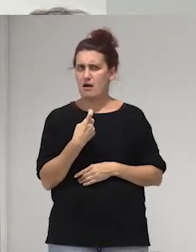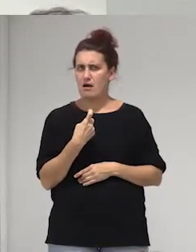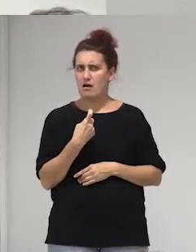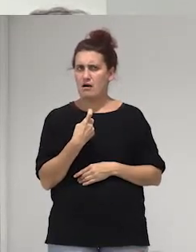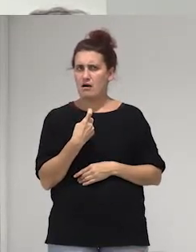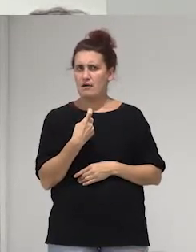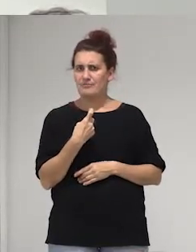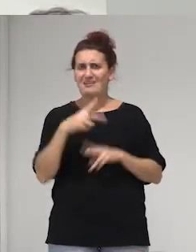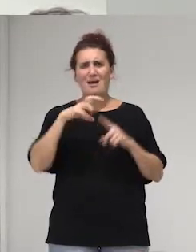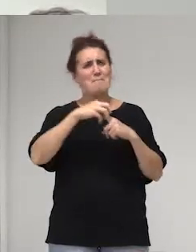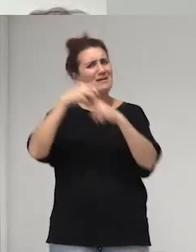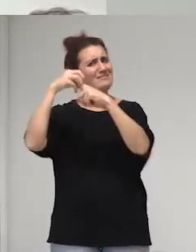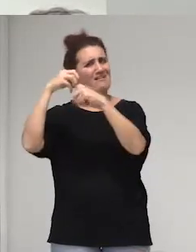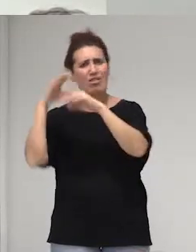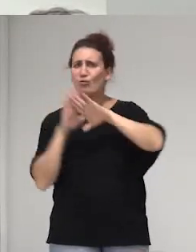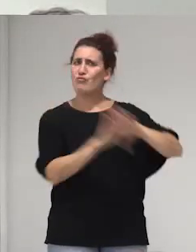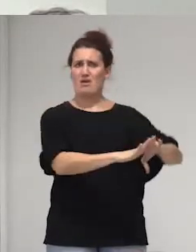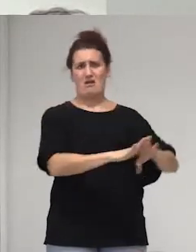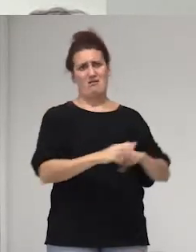desinstalar el patriarcado